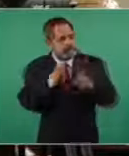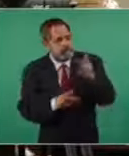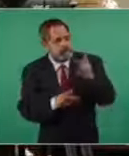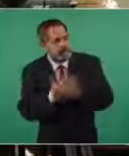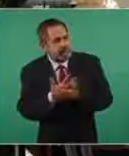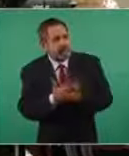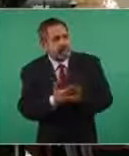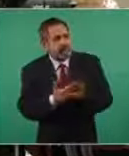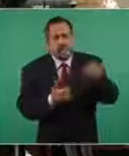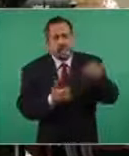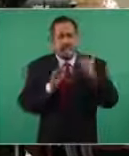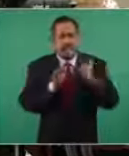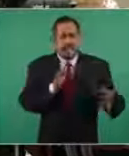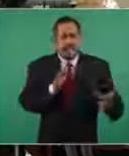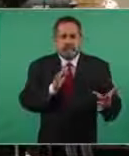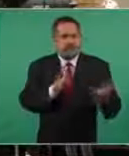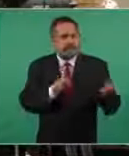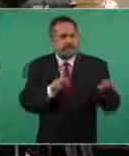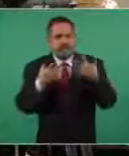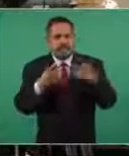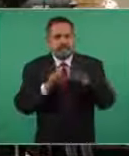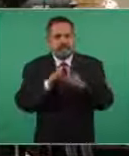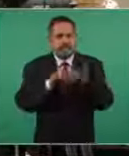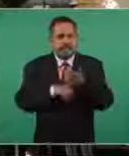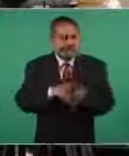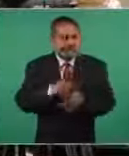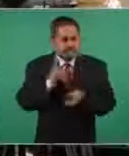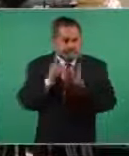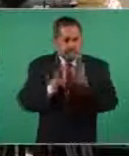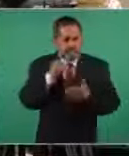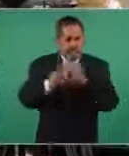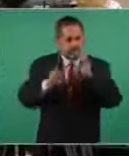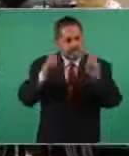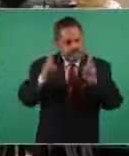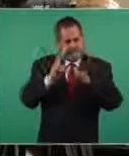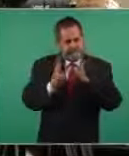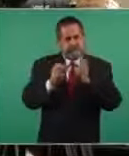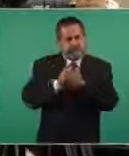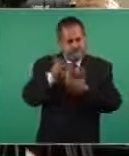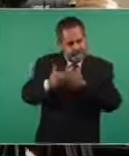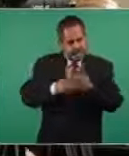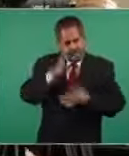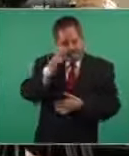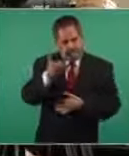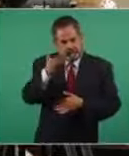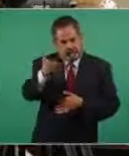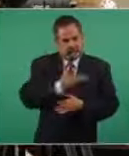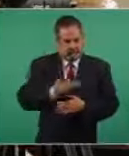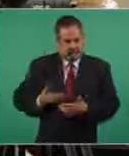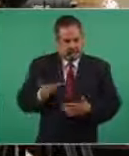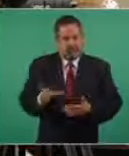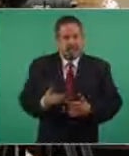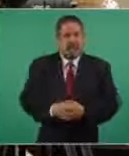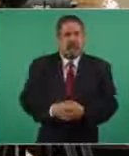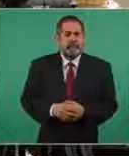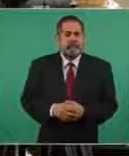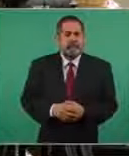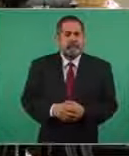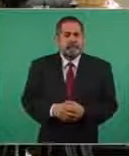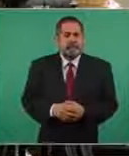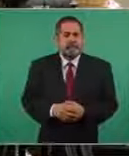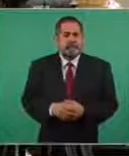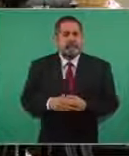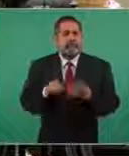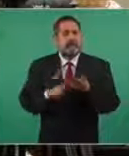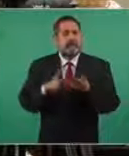No hablaron, se olvidaron de Katia. Y se olvidaron de este tema. Y se lo digo con mucho respeto, presidente. En Isla